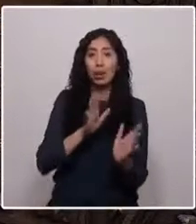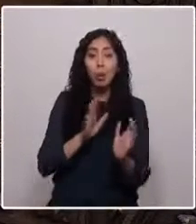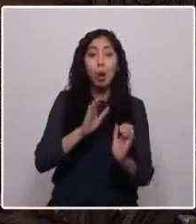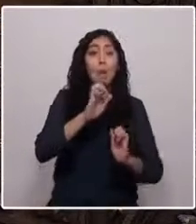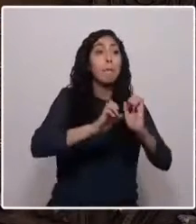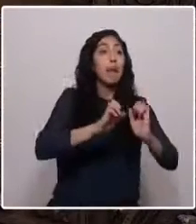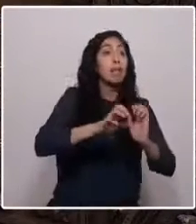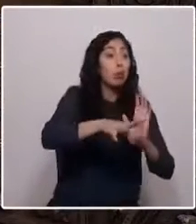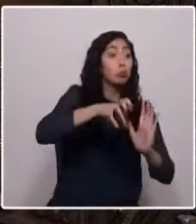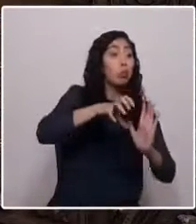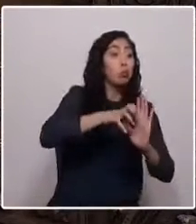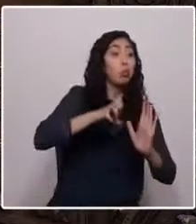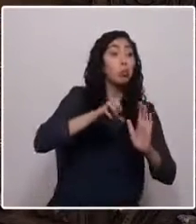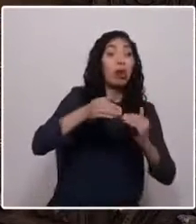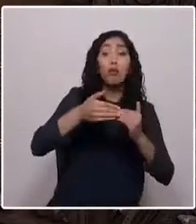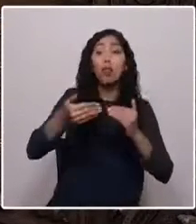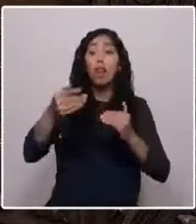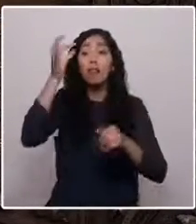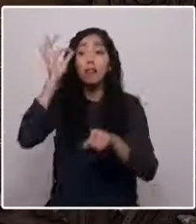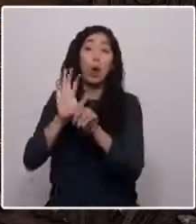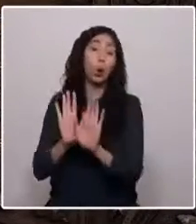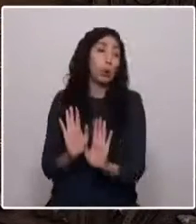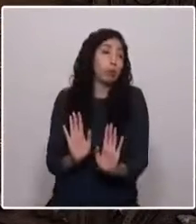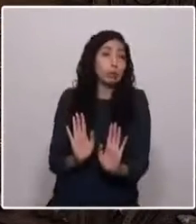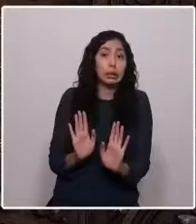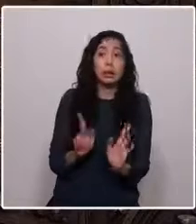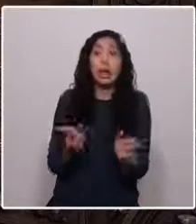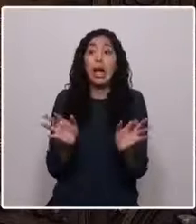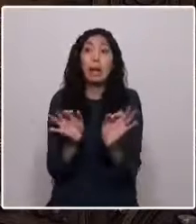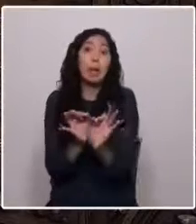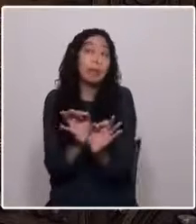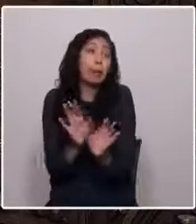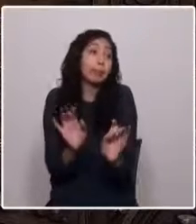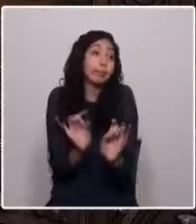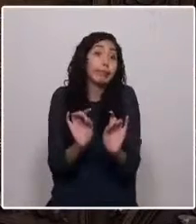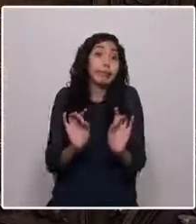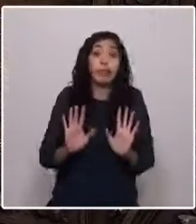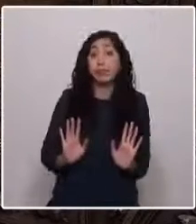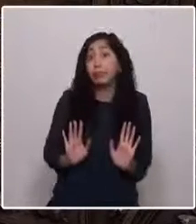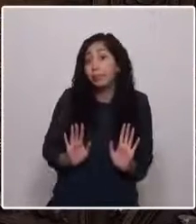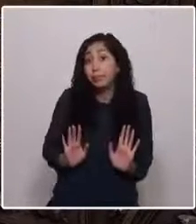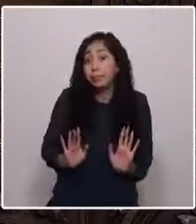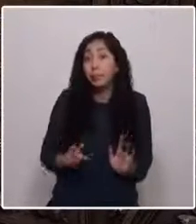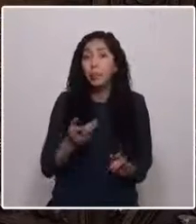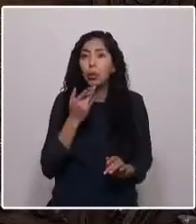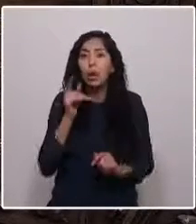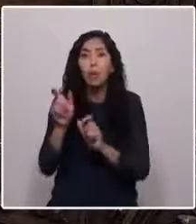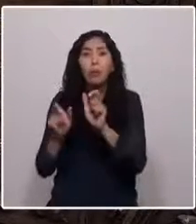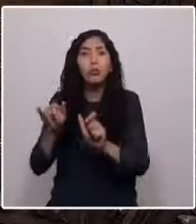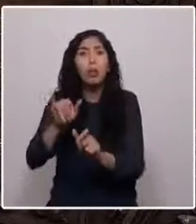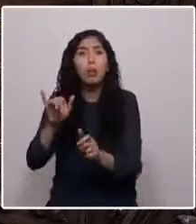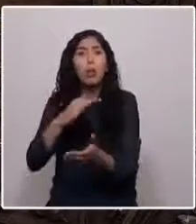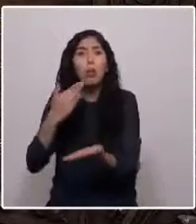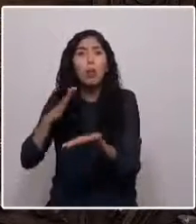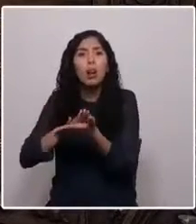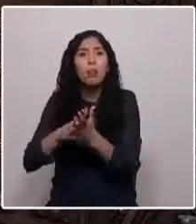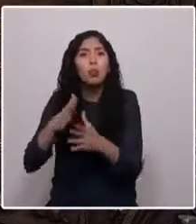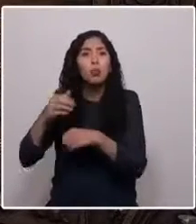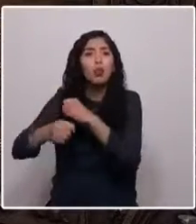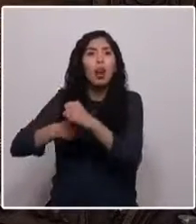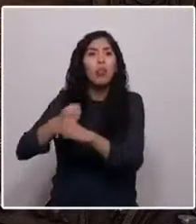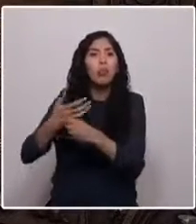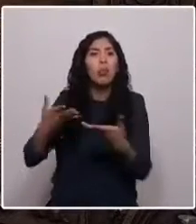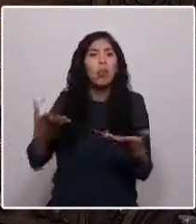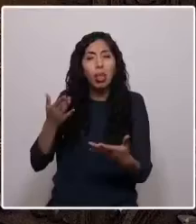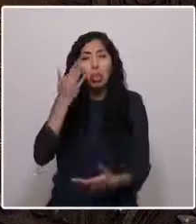Para disfrazar la crudeza de tener que explicar cómo la gente muere en largos años de agonía. Por eso, cuando en Calama se escucha decir